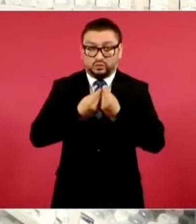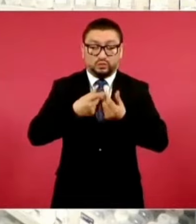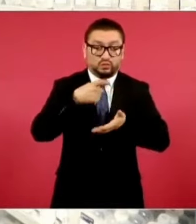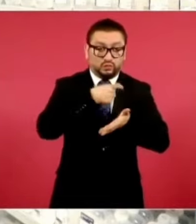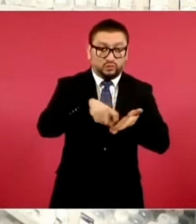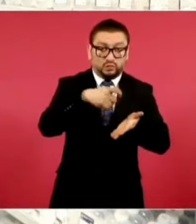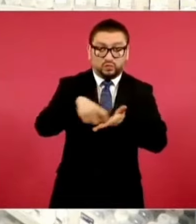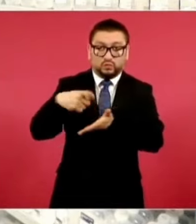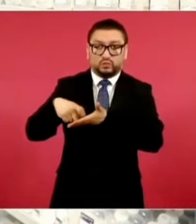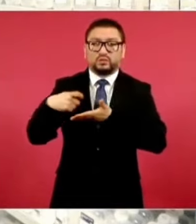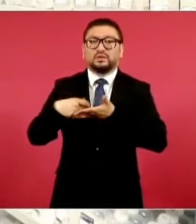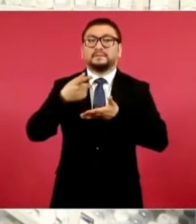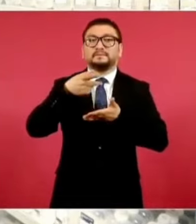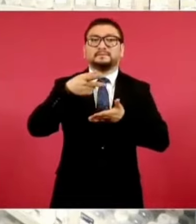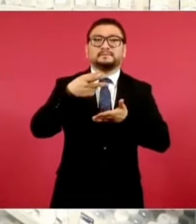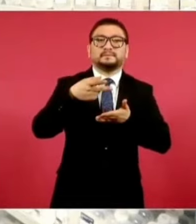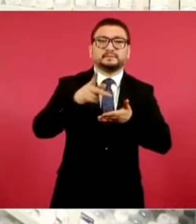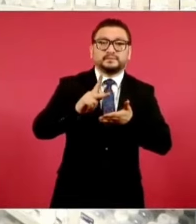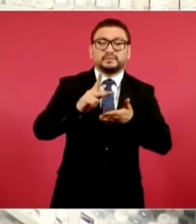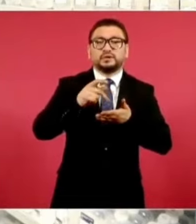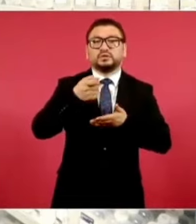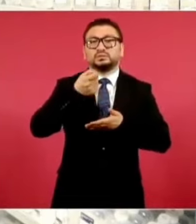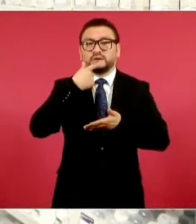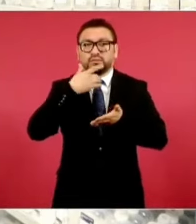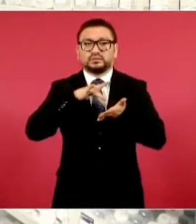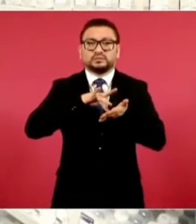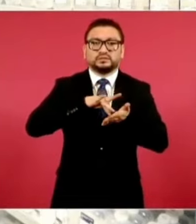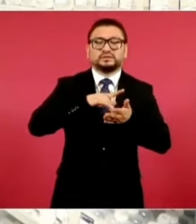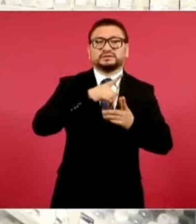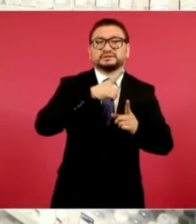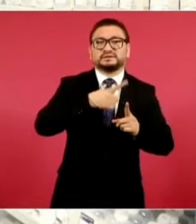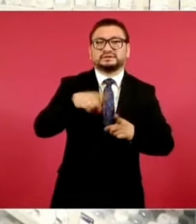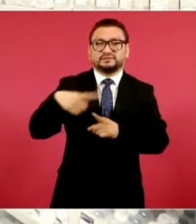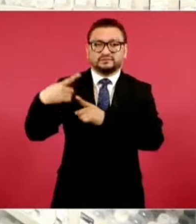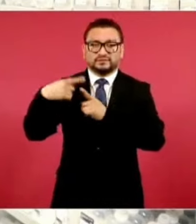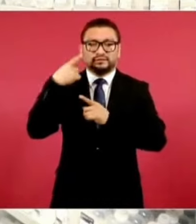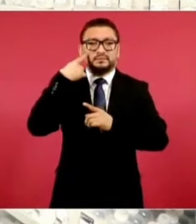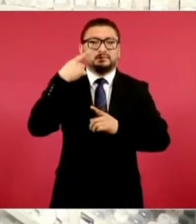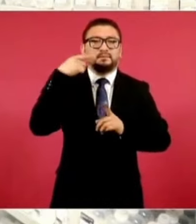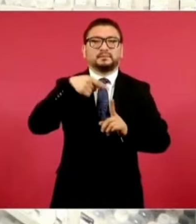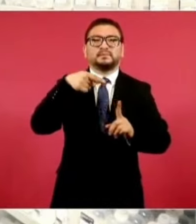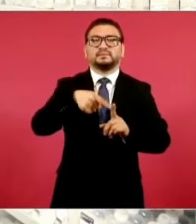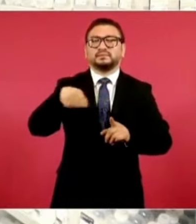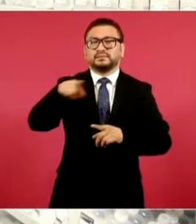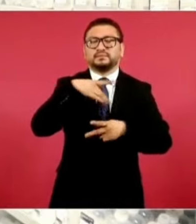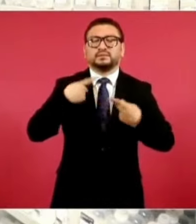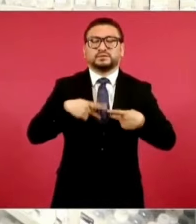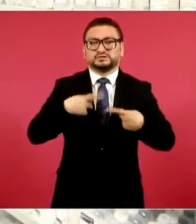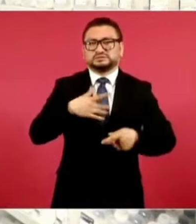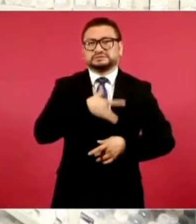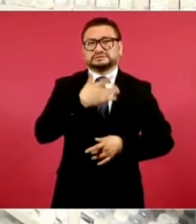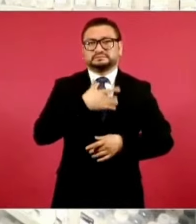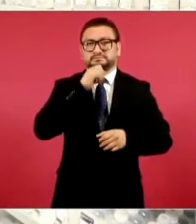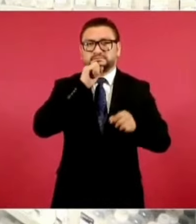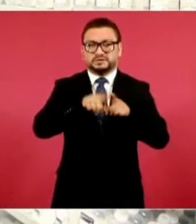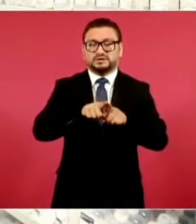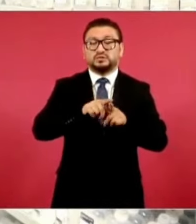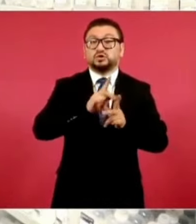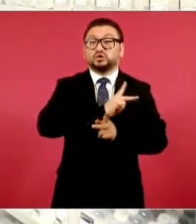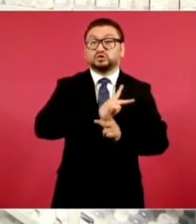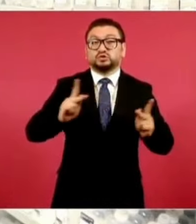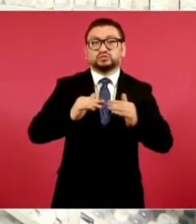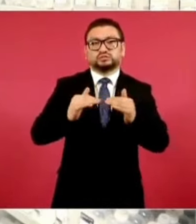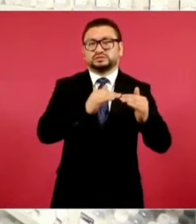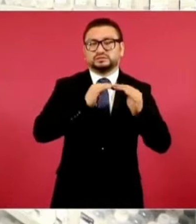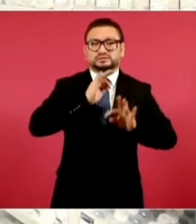diferentes tipos de medicamentos para los mismos padecimientos, cuando la población debe de recibir el mismo